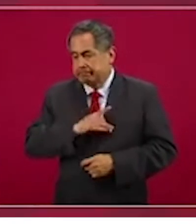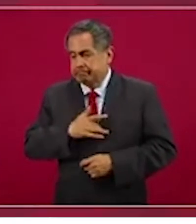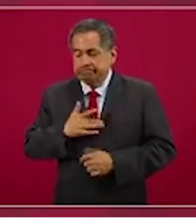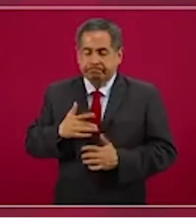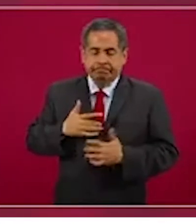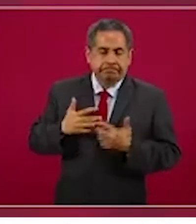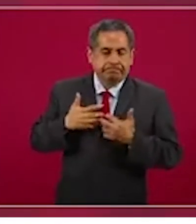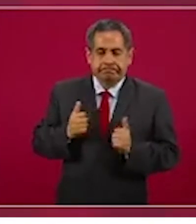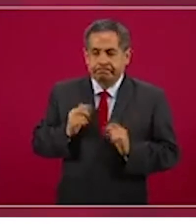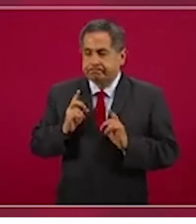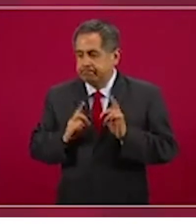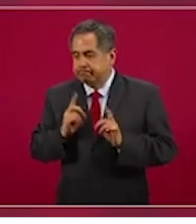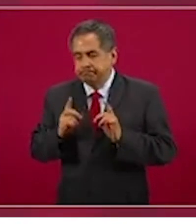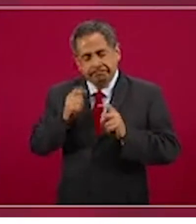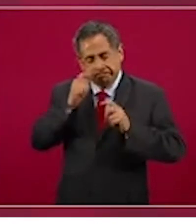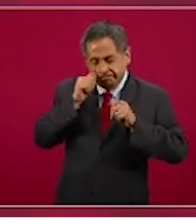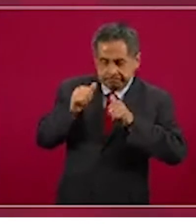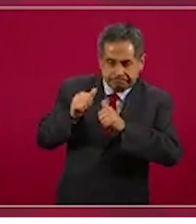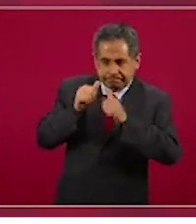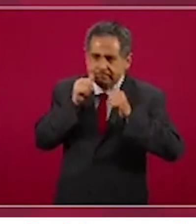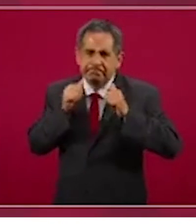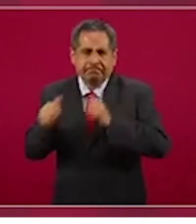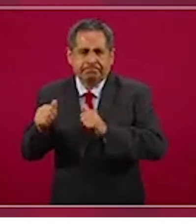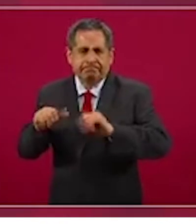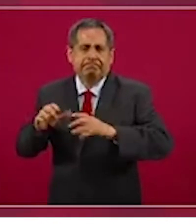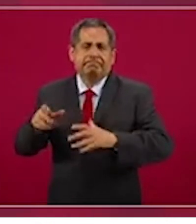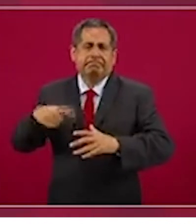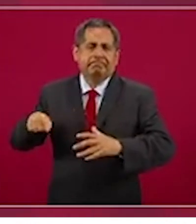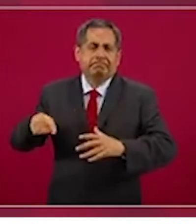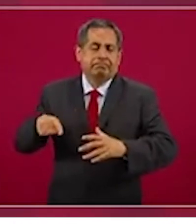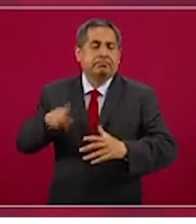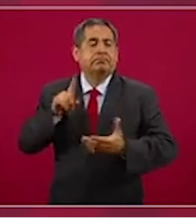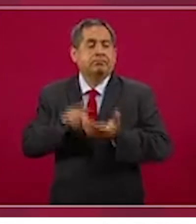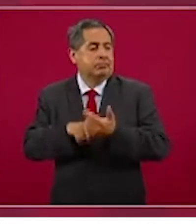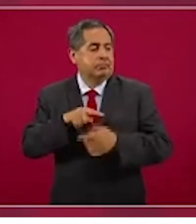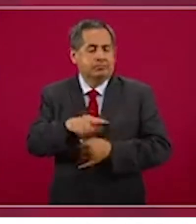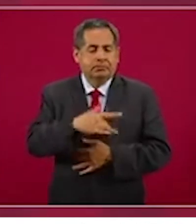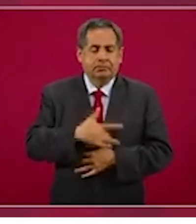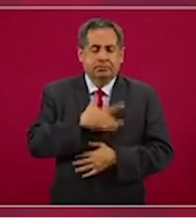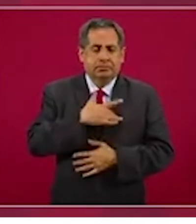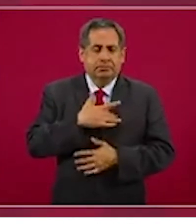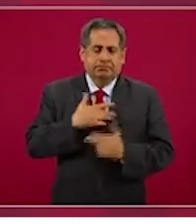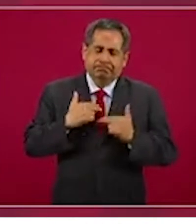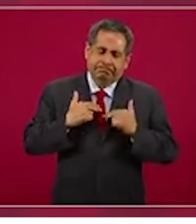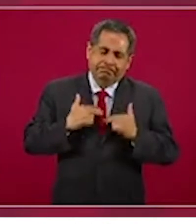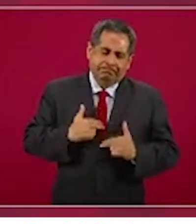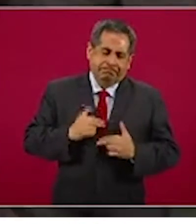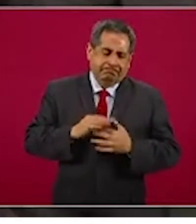incertidumbres. En definitiva, su humanidad ante el otro.